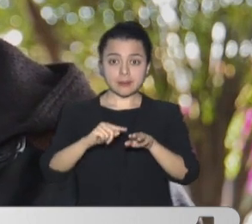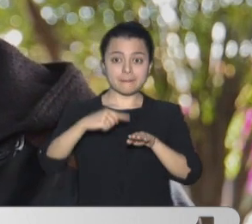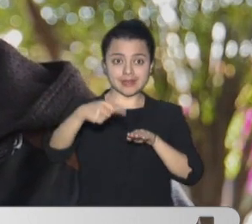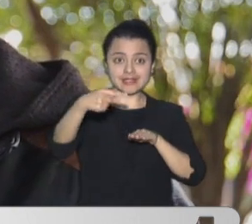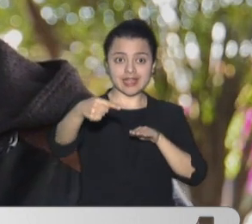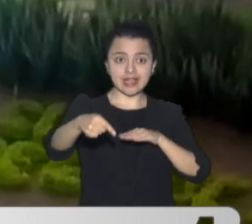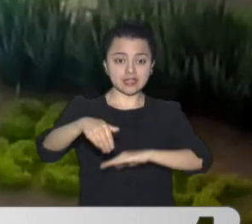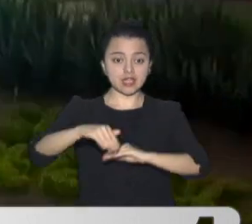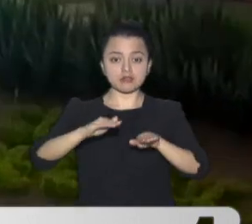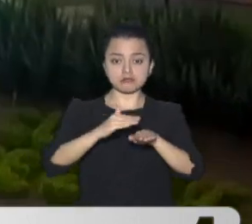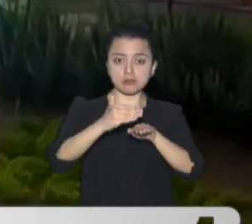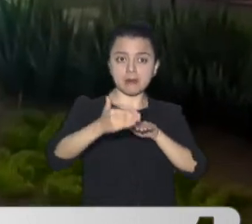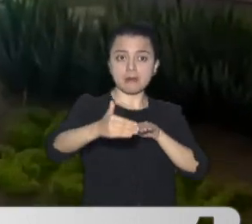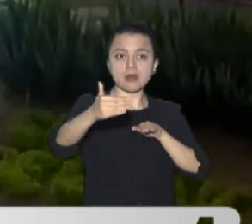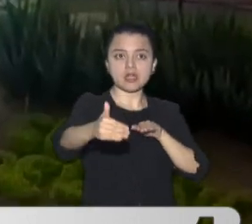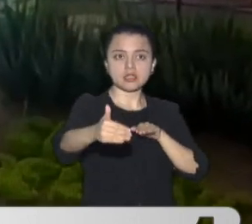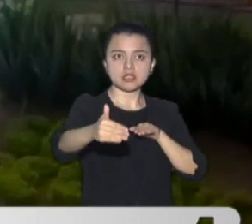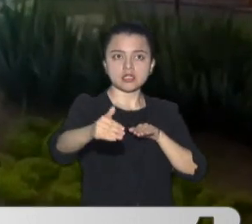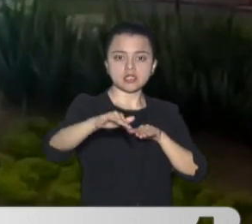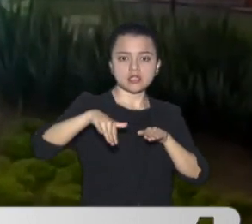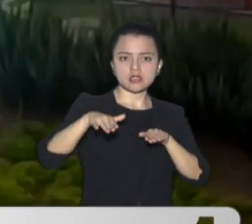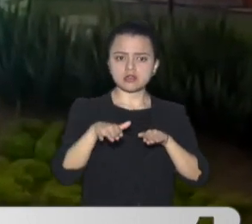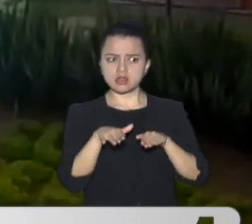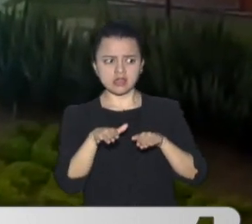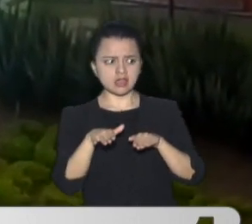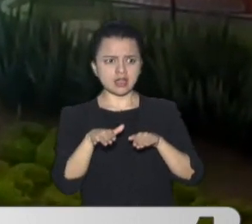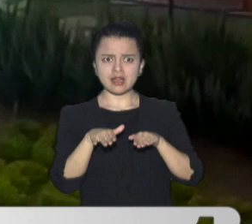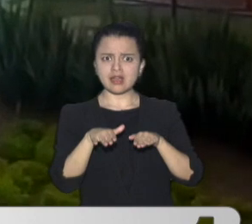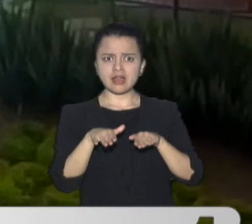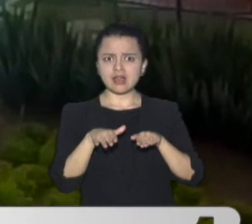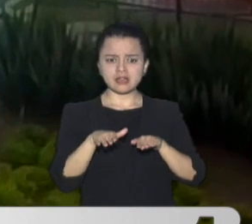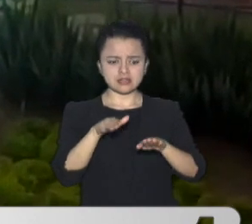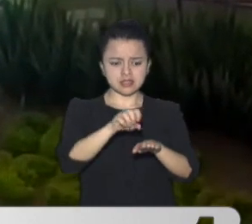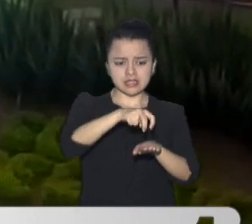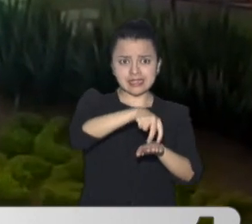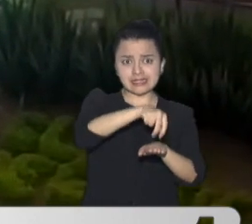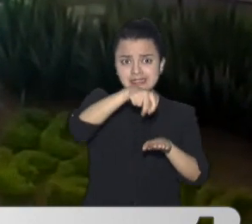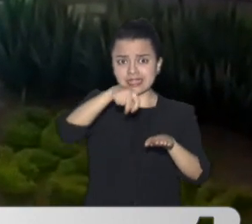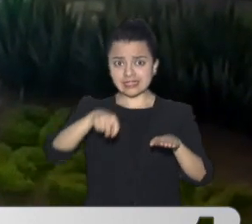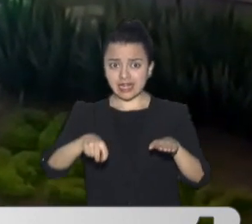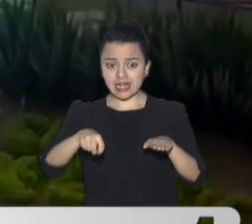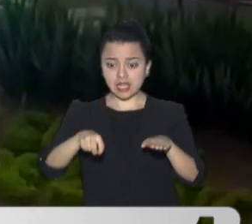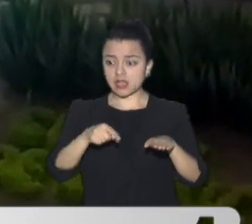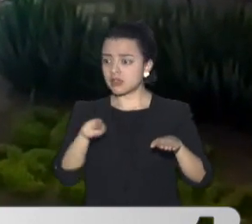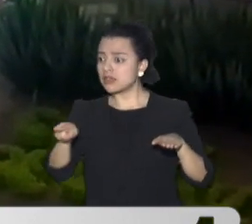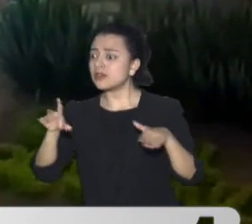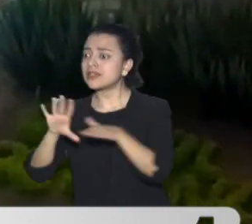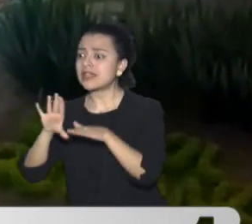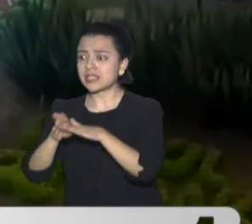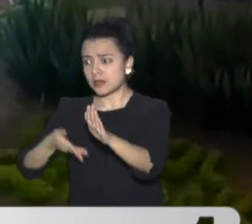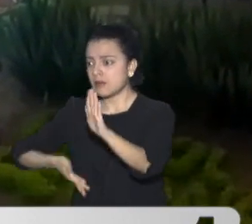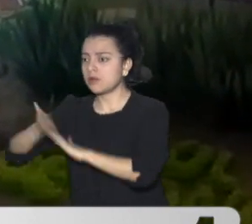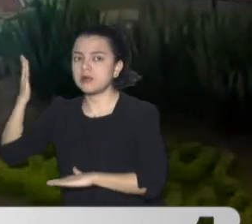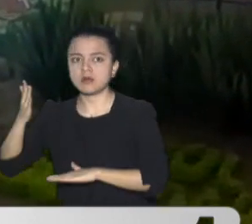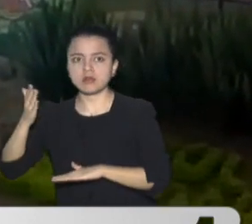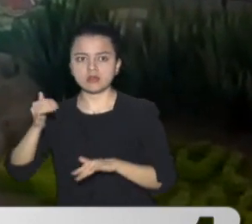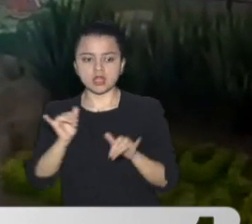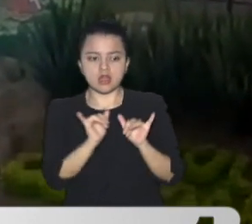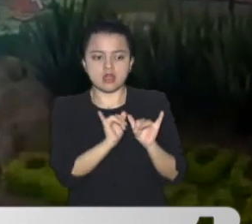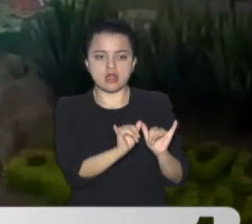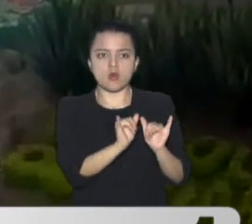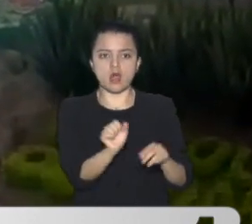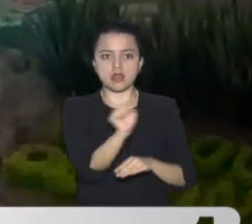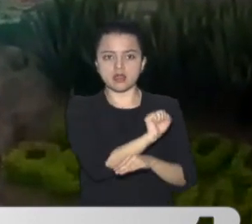Del barrio Y él se da la huida En un taxi Expertos en derecho penal Aseguran que este tipo De actos Podría juzgarse Como